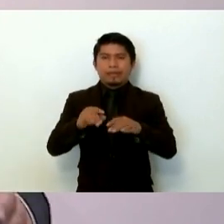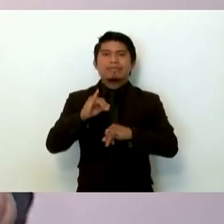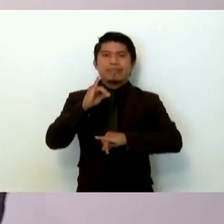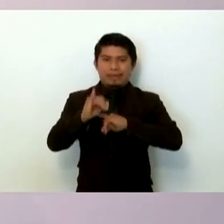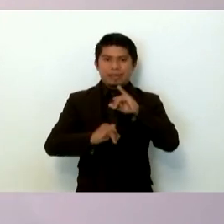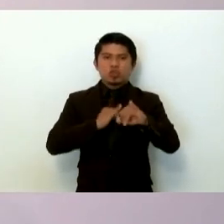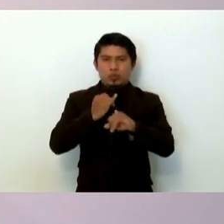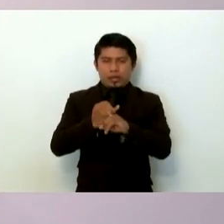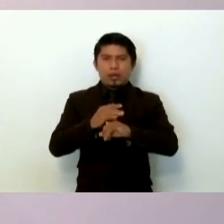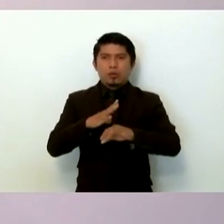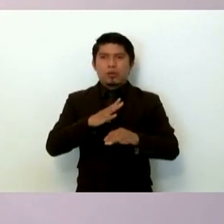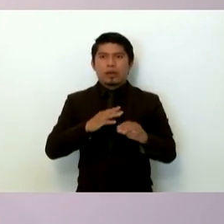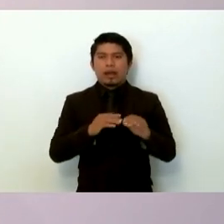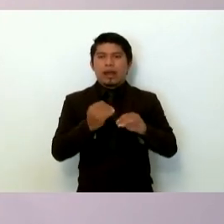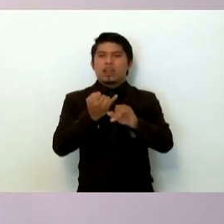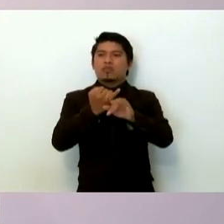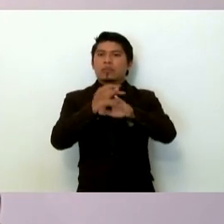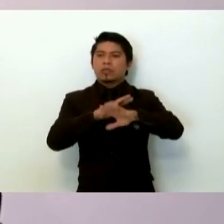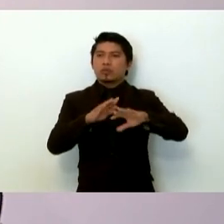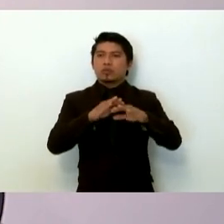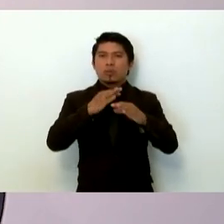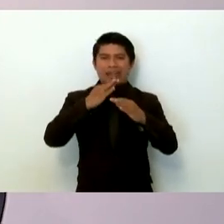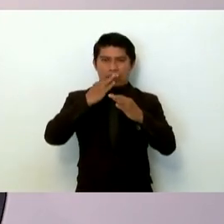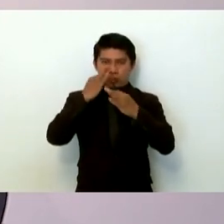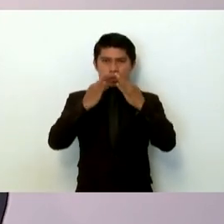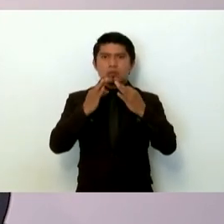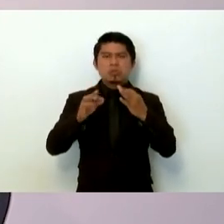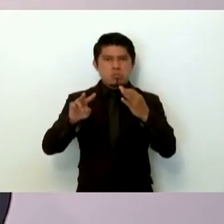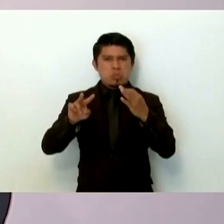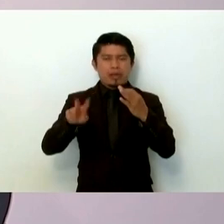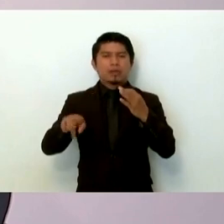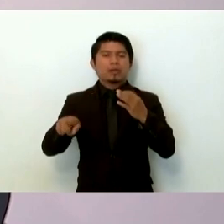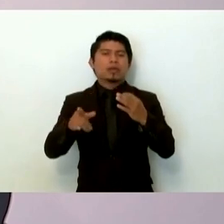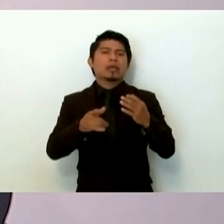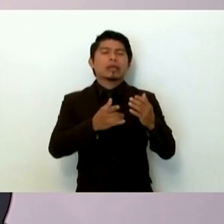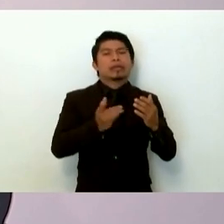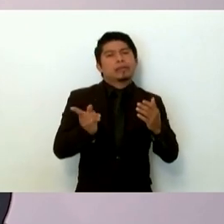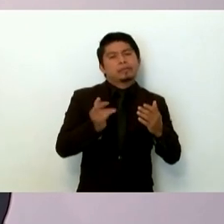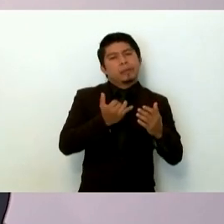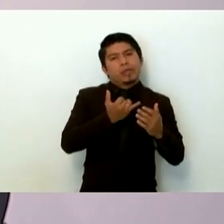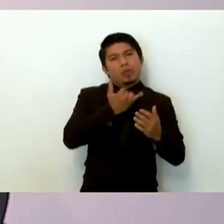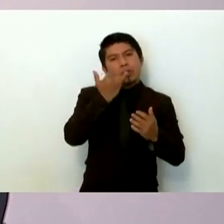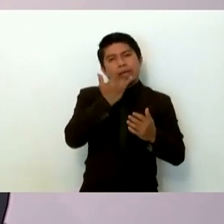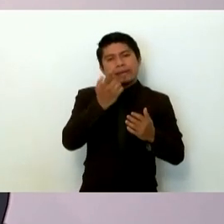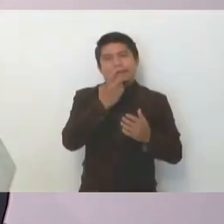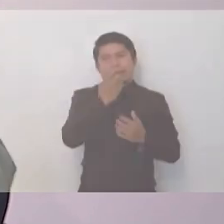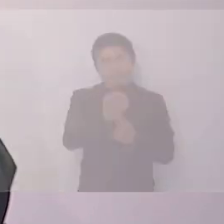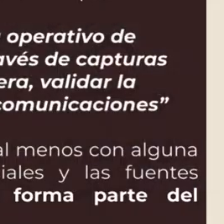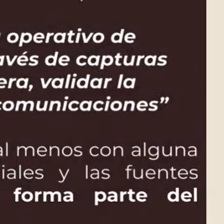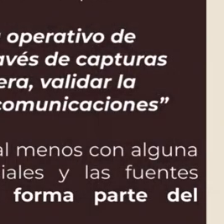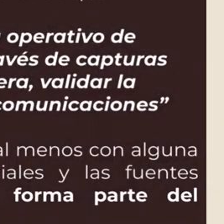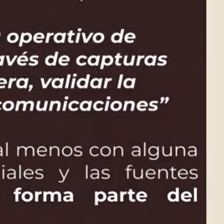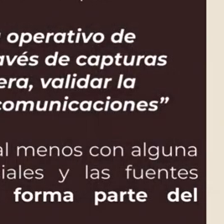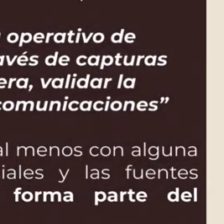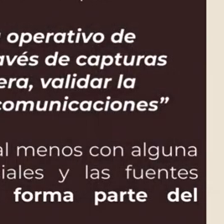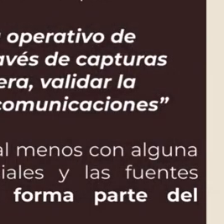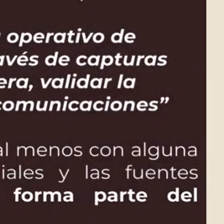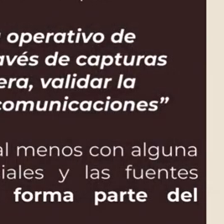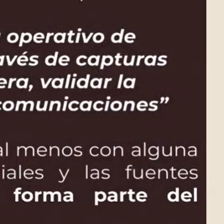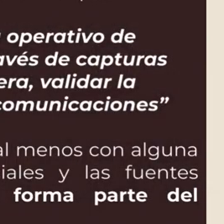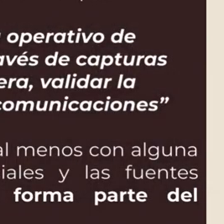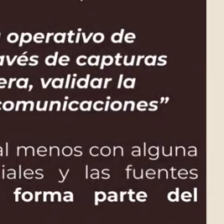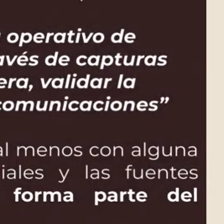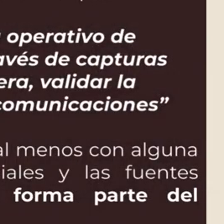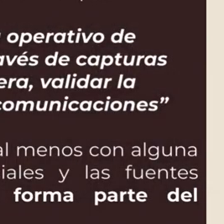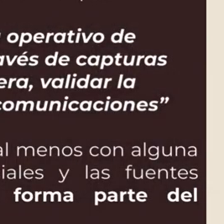una nota haciendo una afirmación equívoca respecto a esta declaración de la empresa. Hace